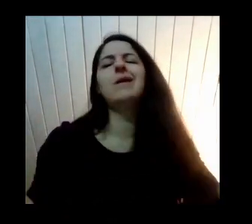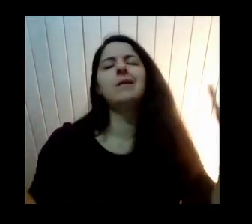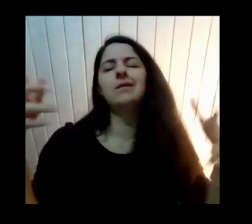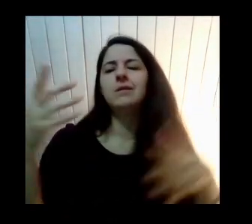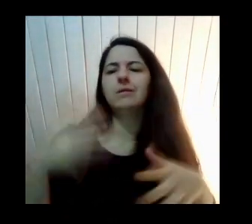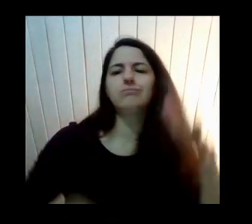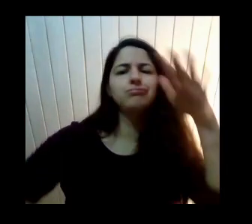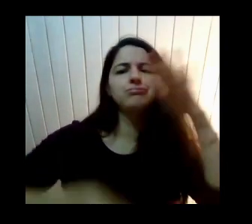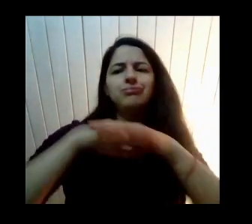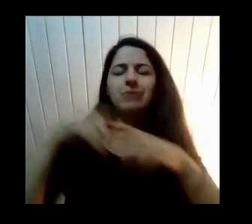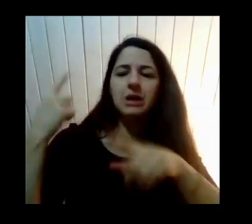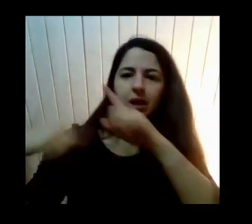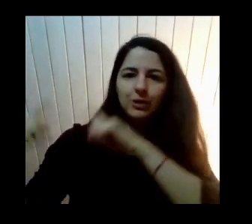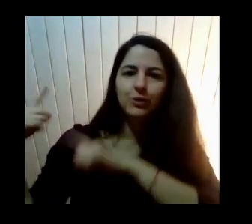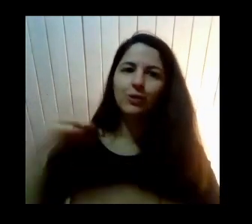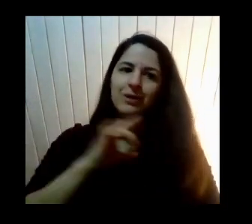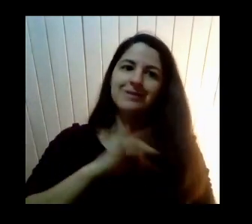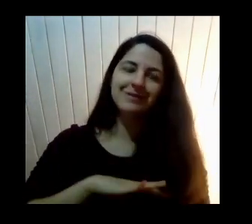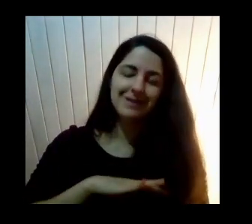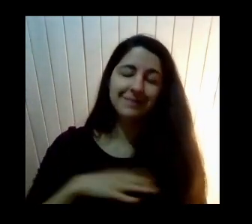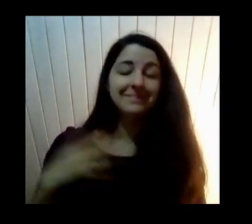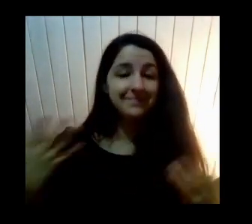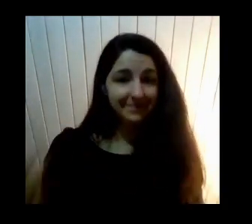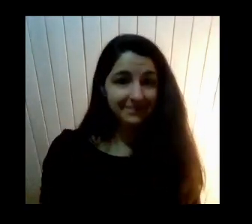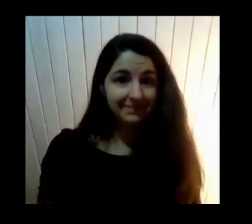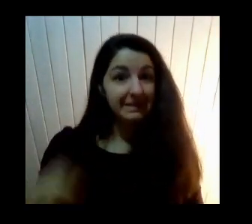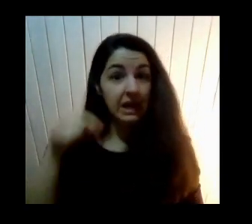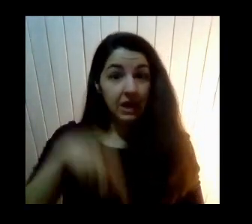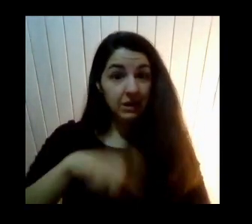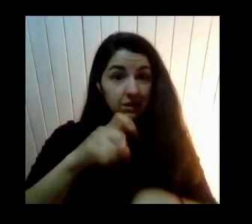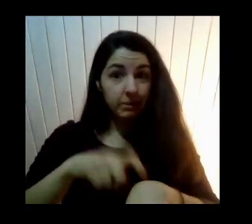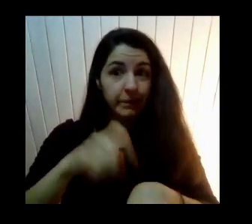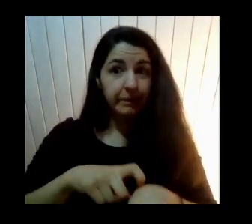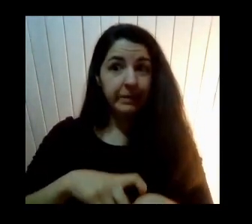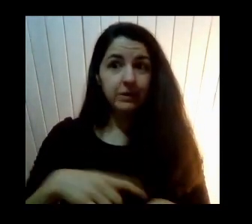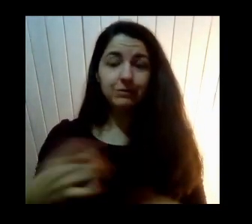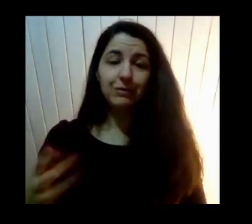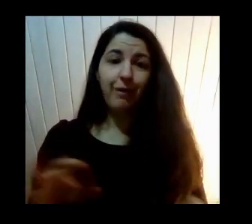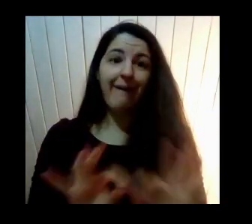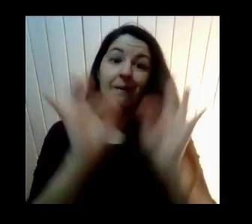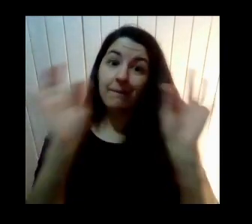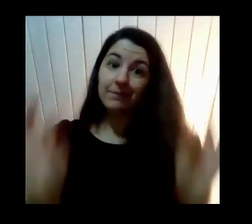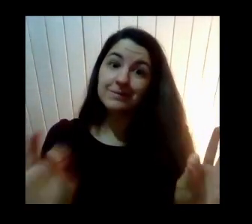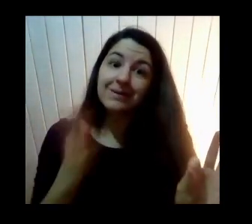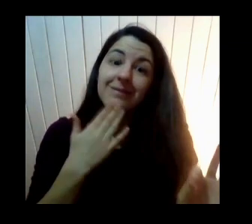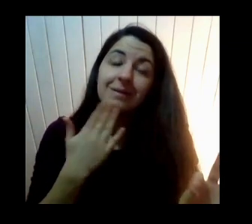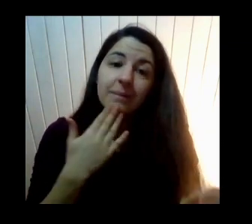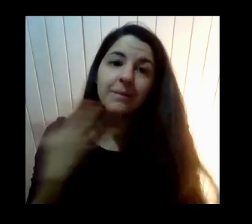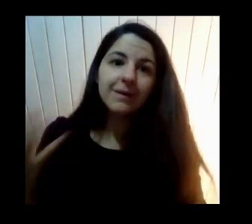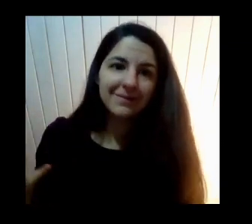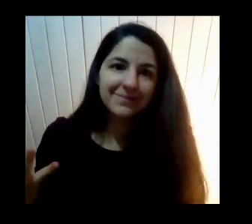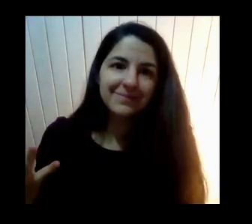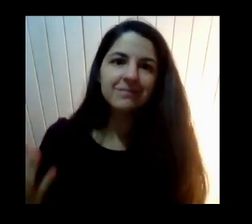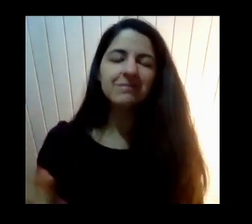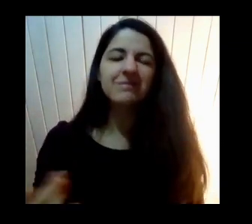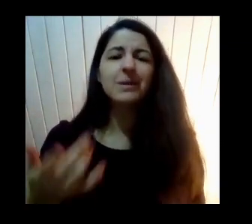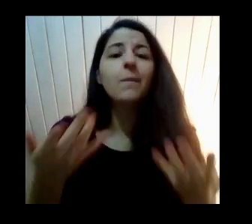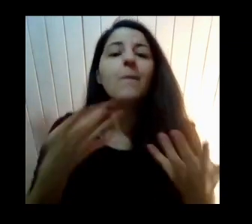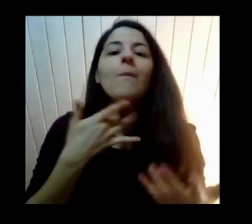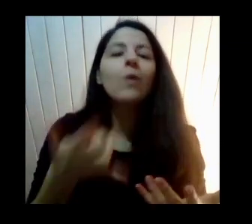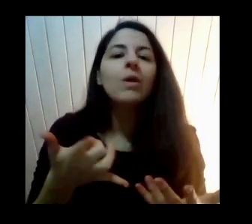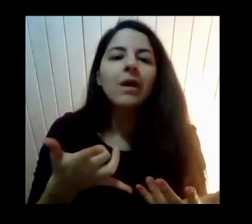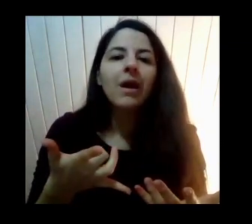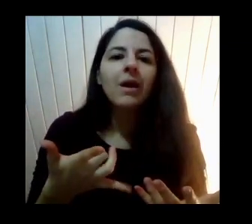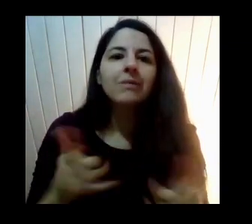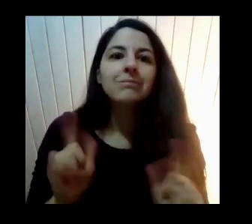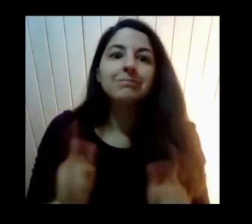En el que estamos Hoy día Quizás No es el momento Más afortunado Para una historia Como la que estamos Contando Que es la pandemia Que estamos viviendo A propósito del coronavirus